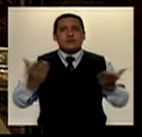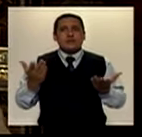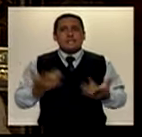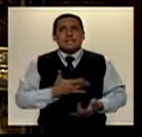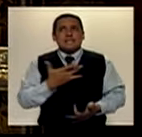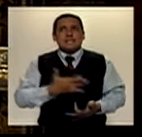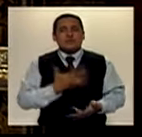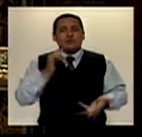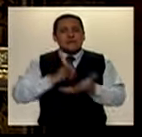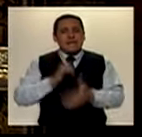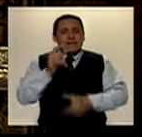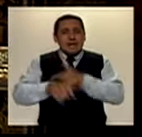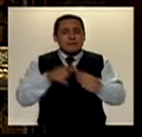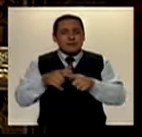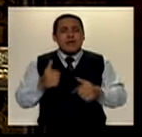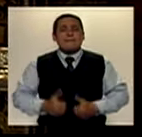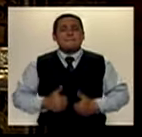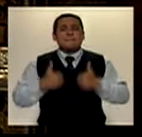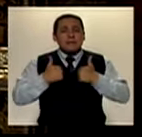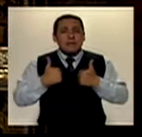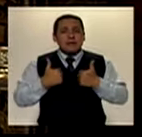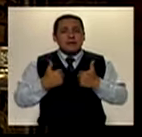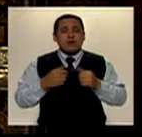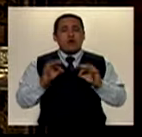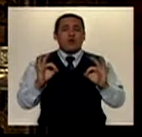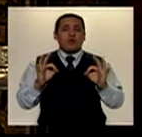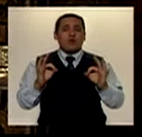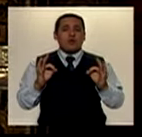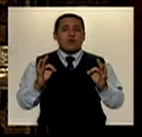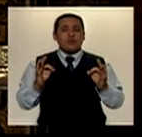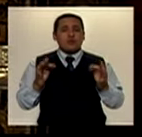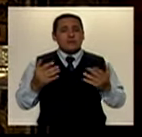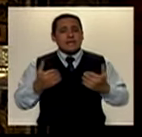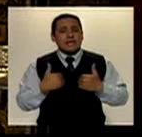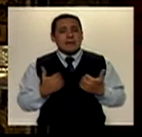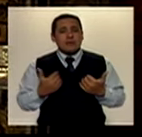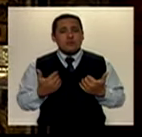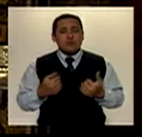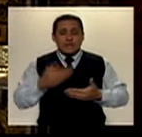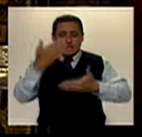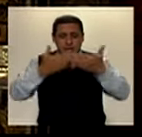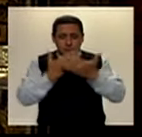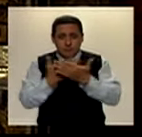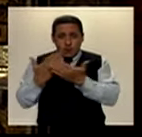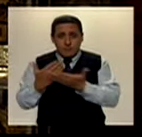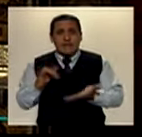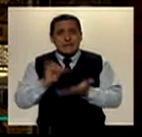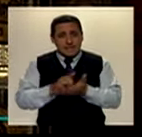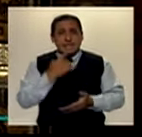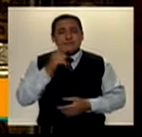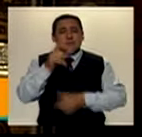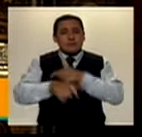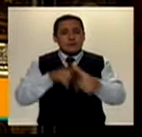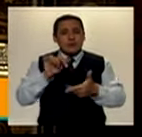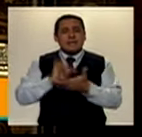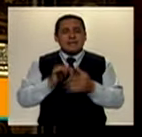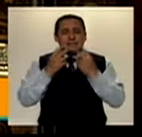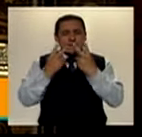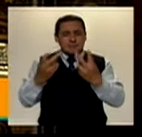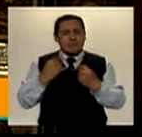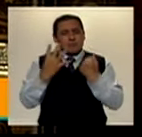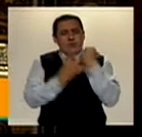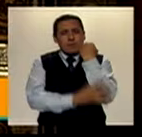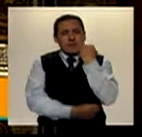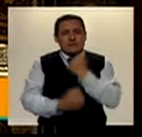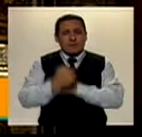sentimos que las personas viven o tenemos las estadísticas de que son las personas que están en situación de